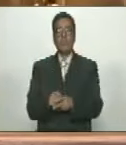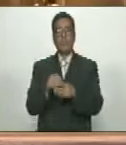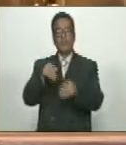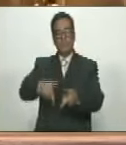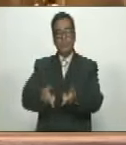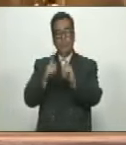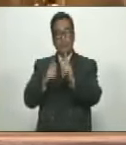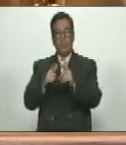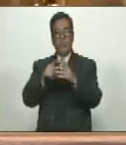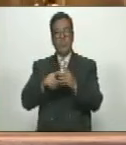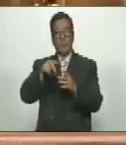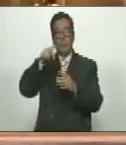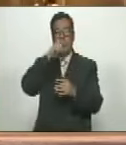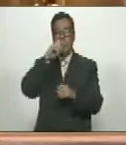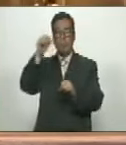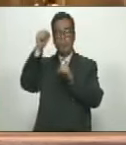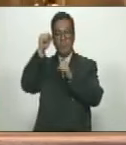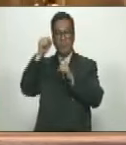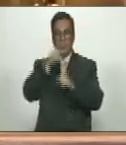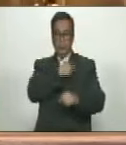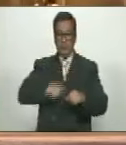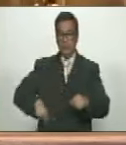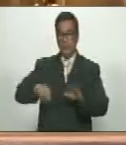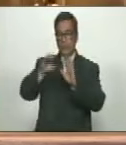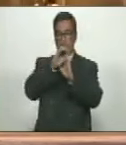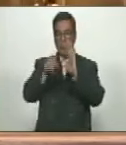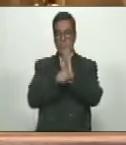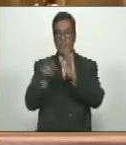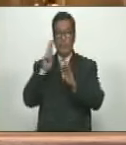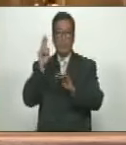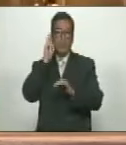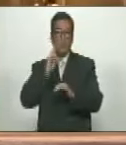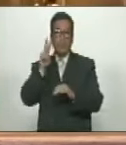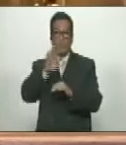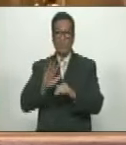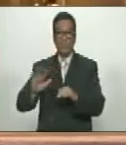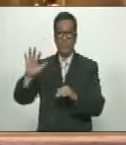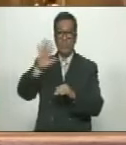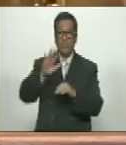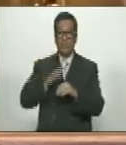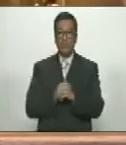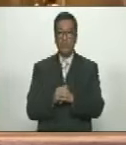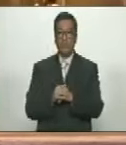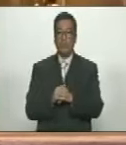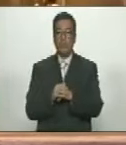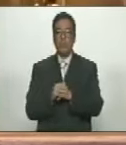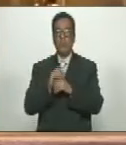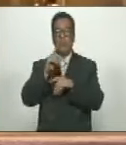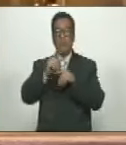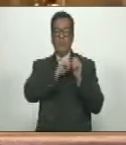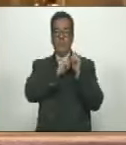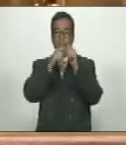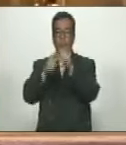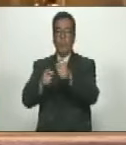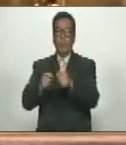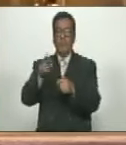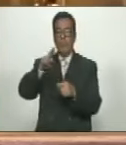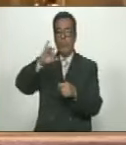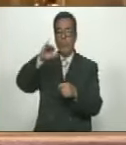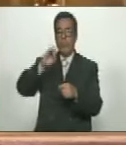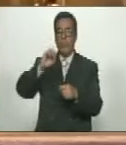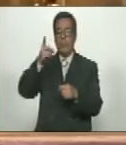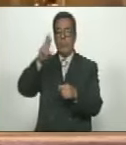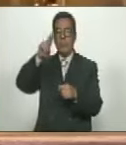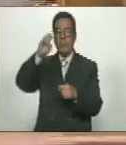cual se autoriza al ciudadano Nicolás Maduro Moro, presidente constitucional de la República Bolivariana de Venezuela, para designar al ciudadano Ricardo